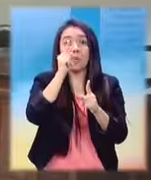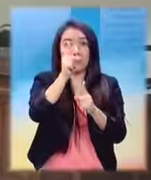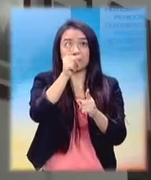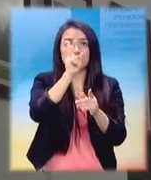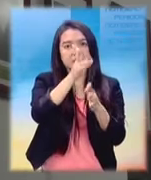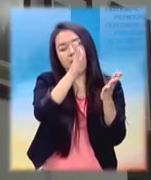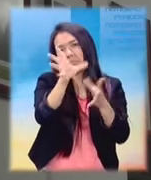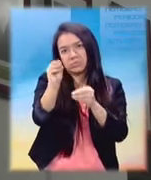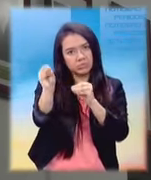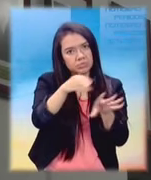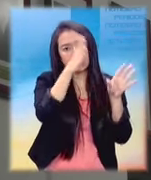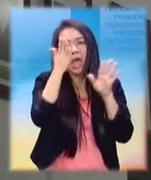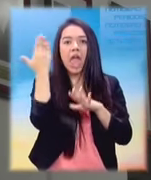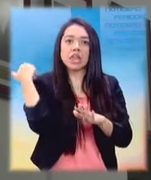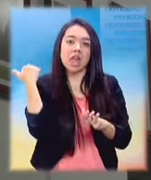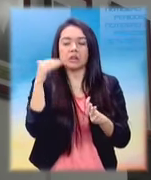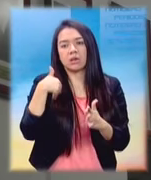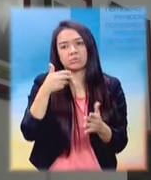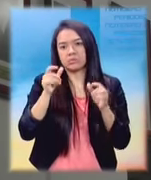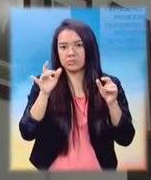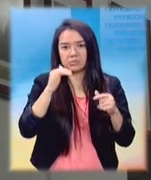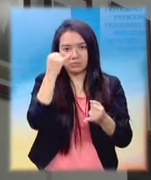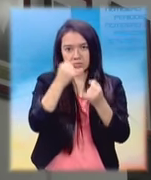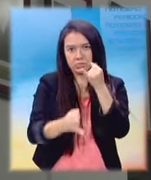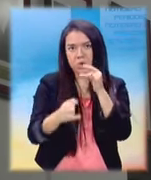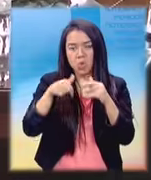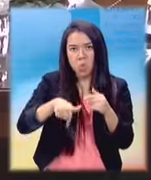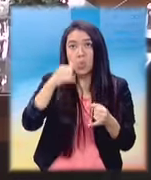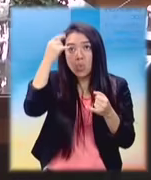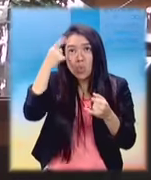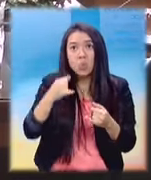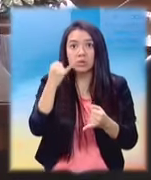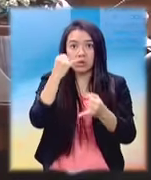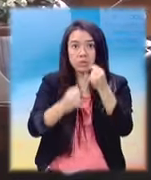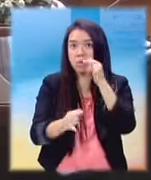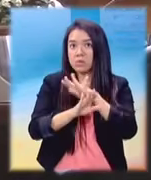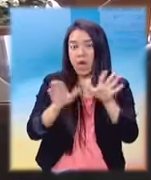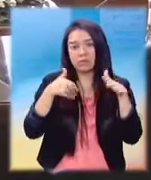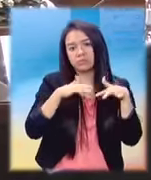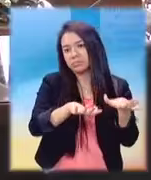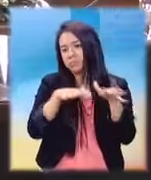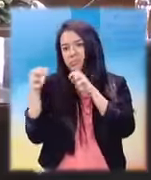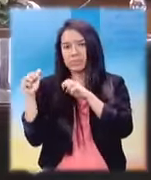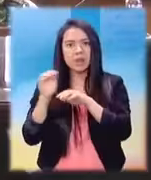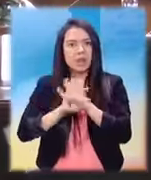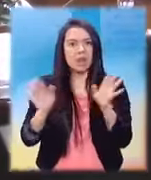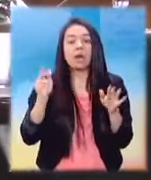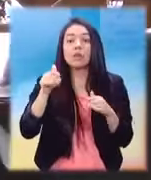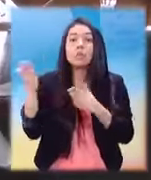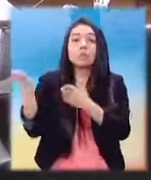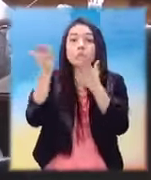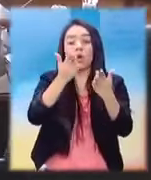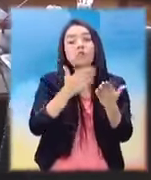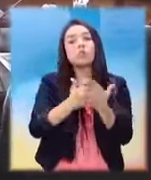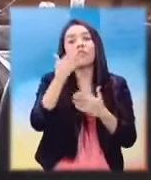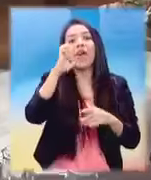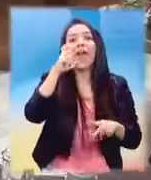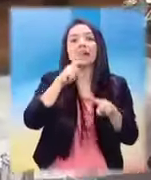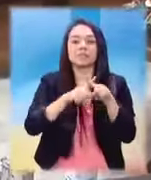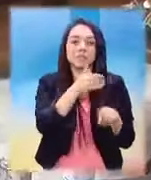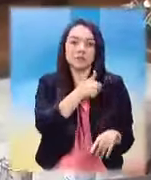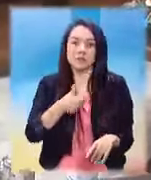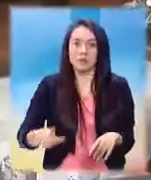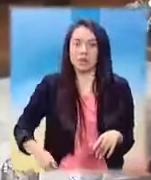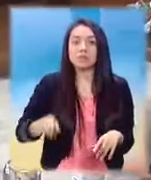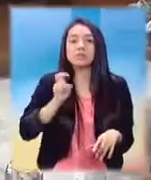de forma oficial a la medianoche de ayer, aún sin el nombramiento por la falta de consensos entre los magistrados. El expresidente Medrano dejó constar